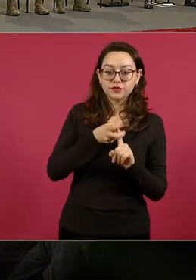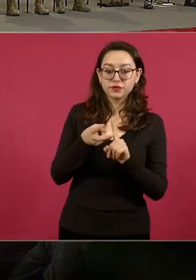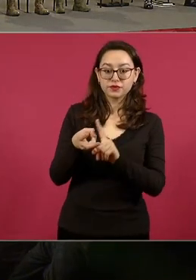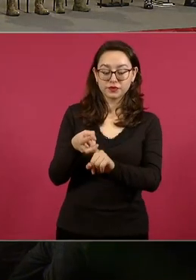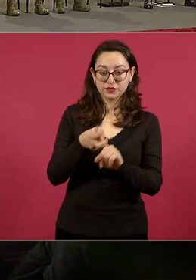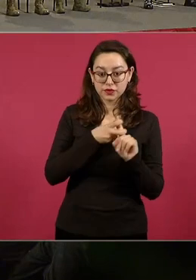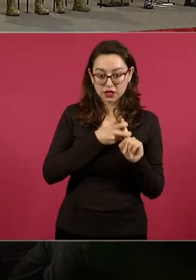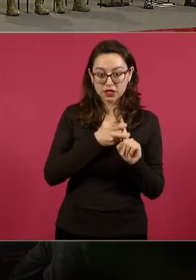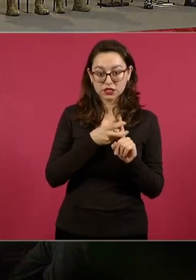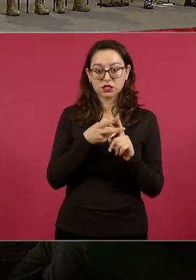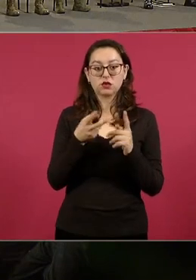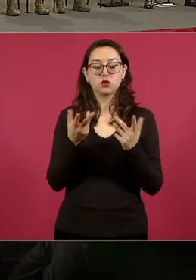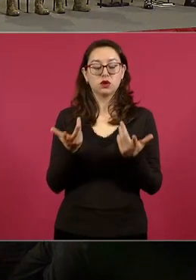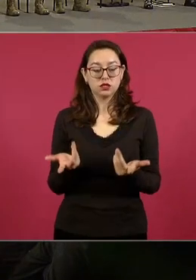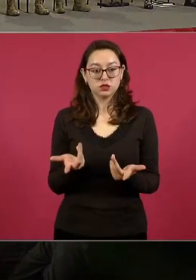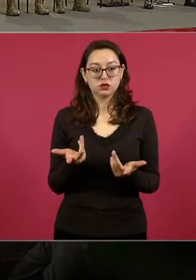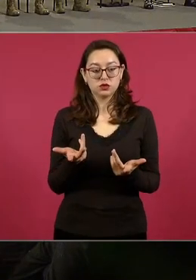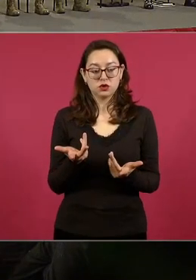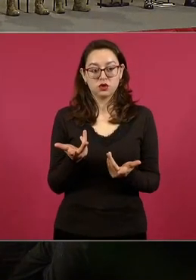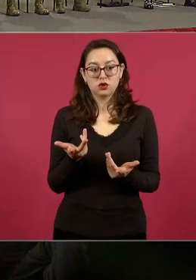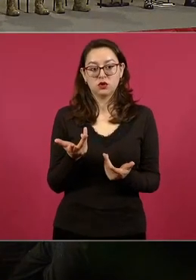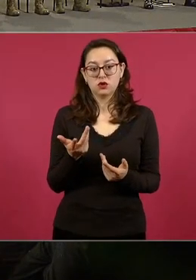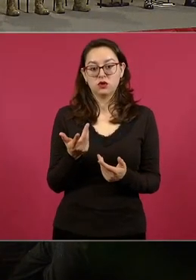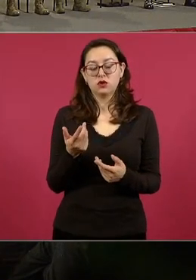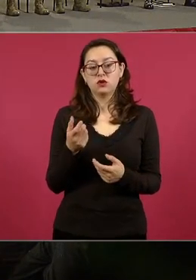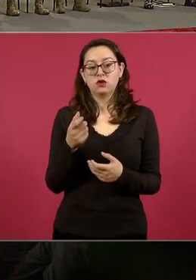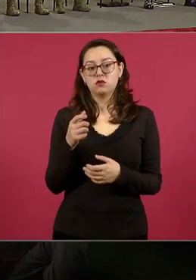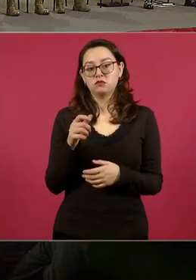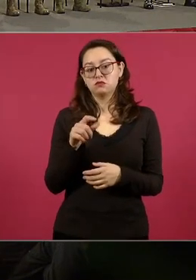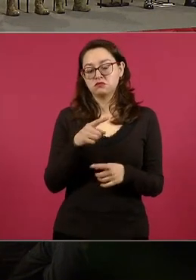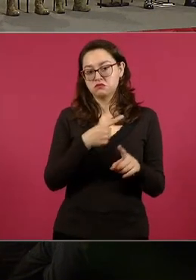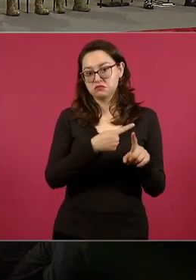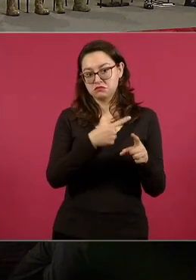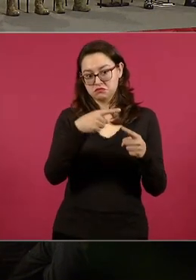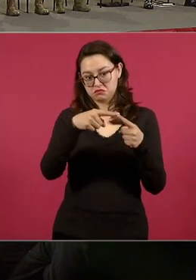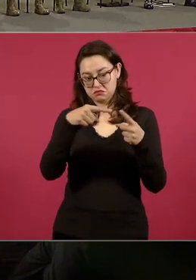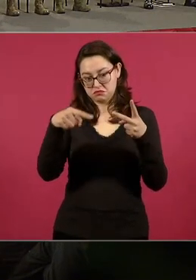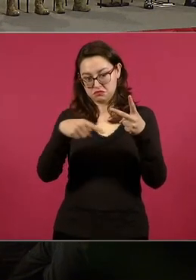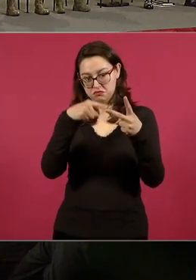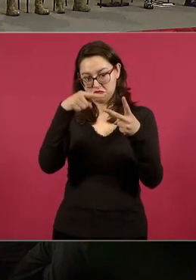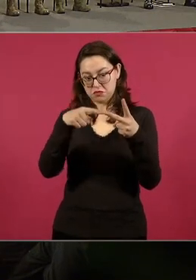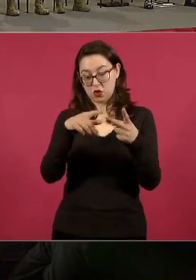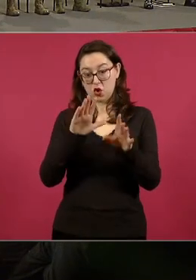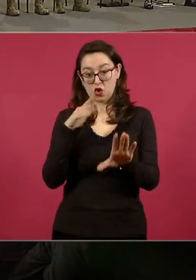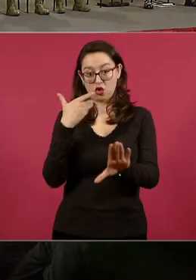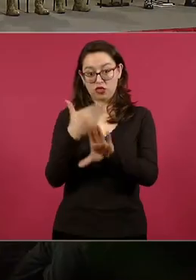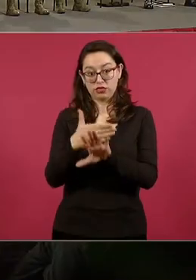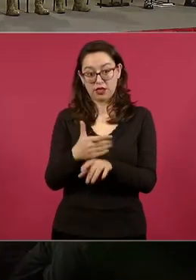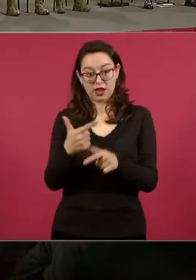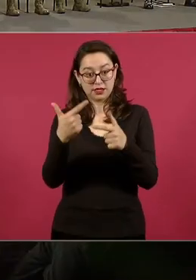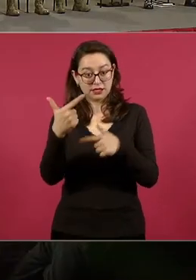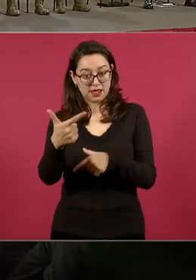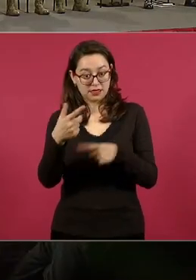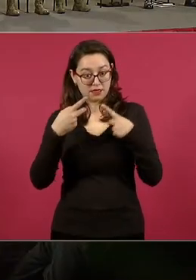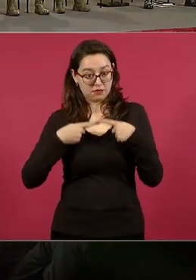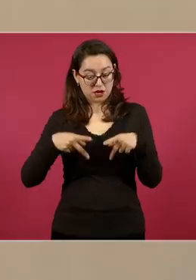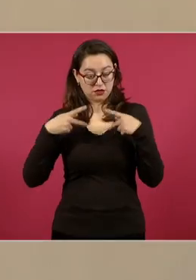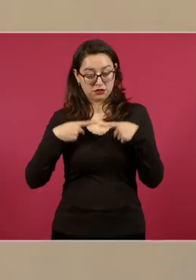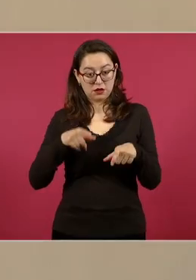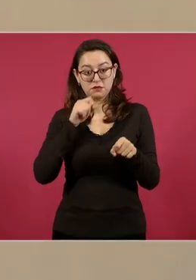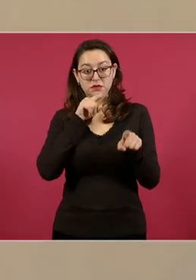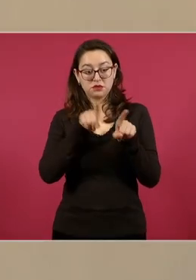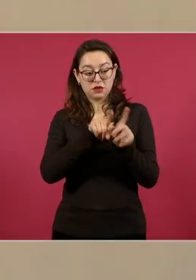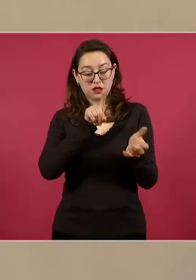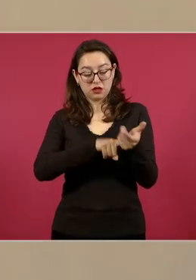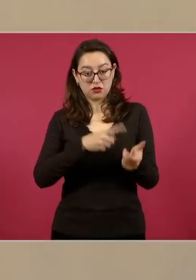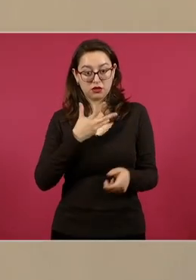privación ilegal de la libertad, en la modalidad de secuestro calificado, en agravio de siete víctimas y posesión de armas